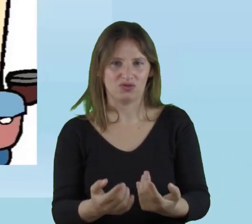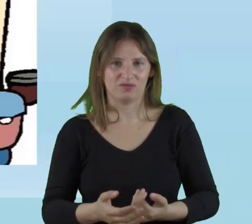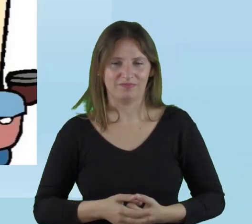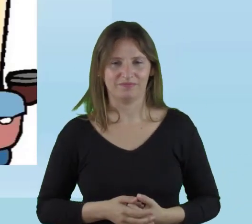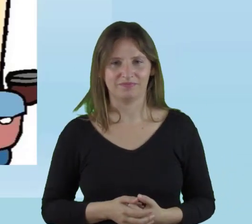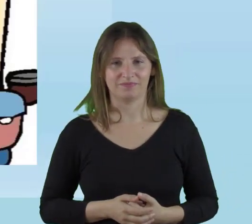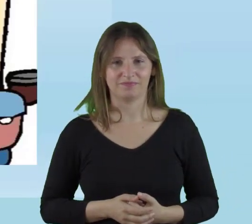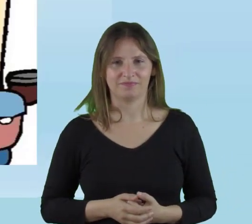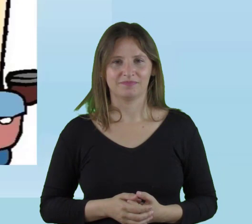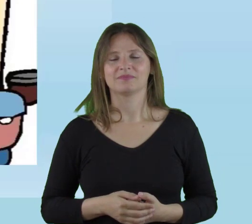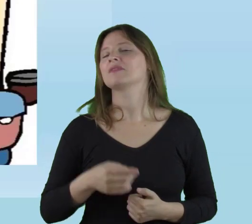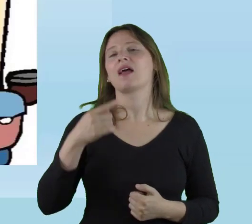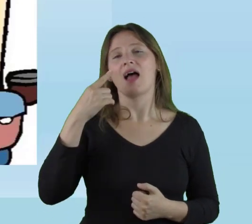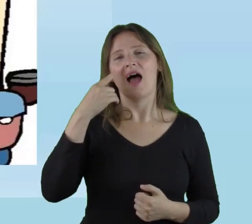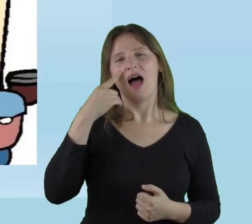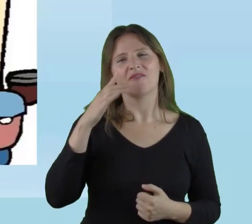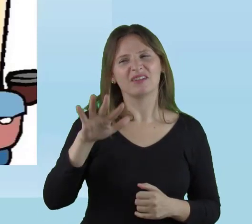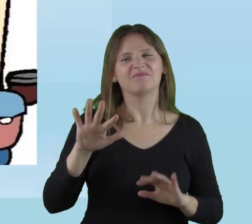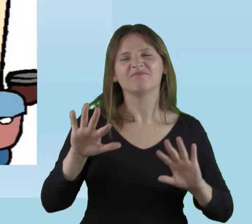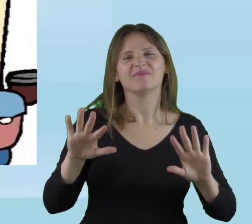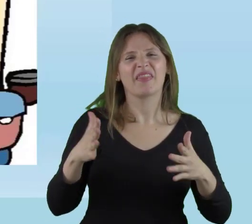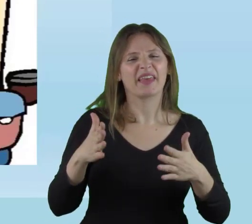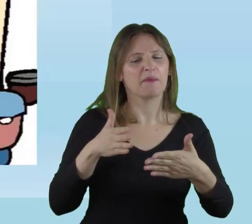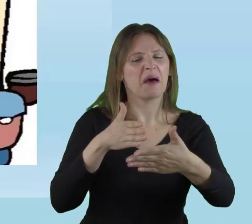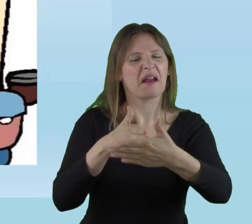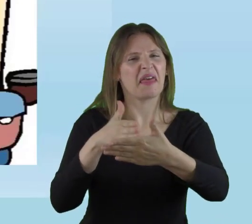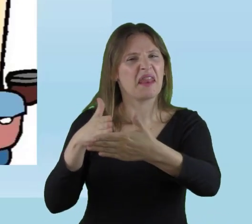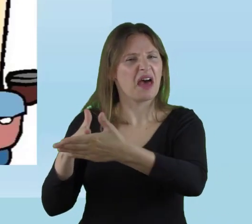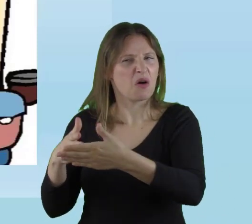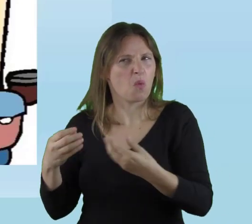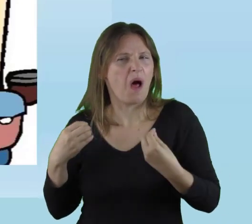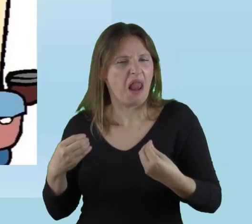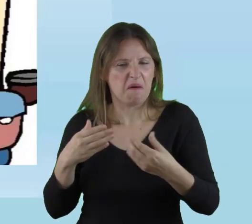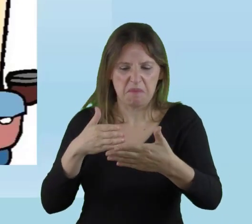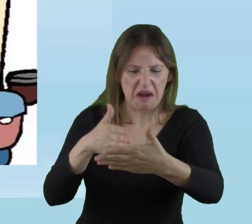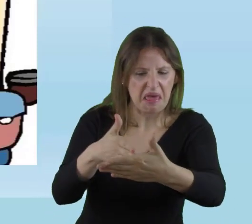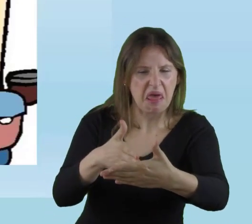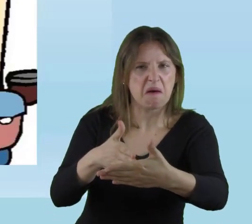todos. Vamos a ver de qué barreras están